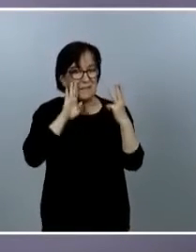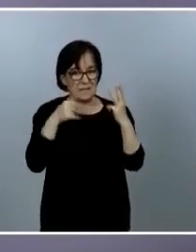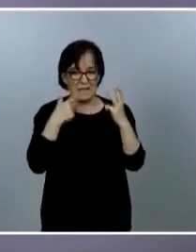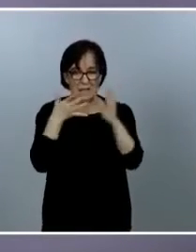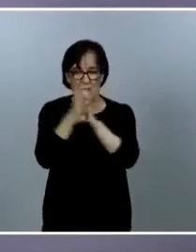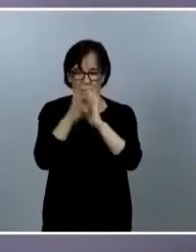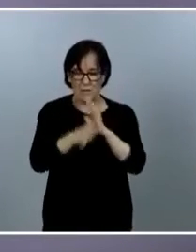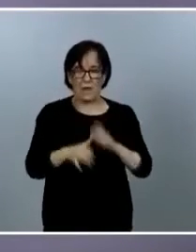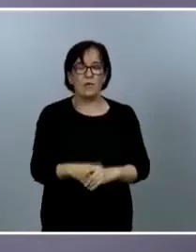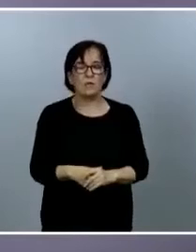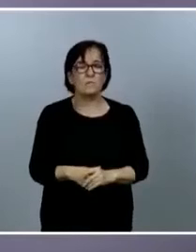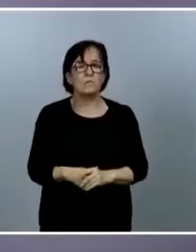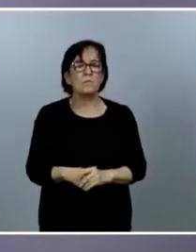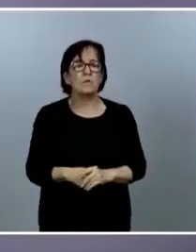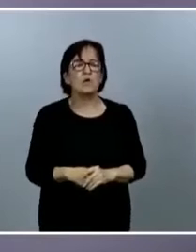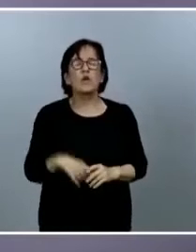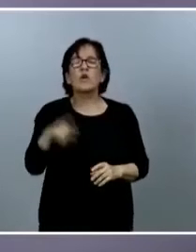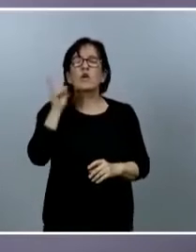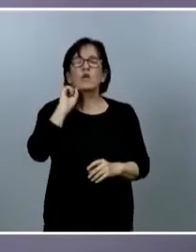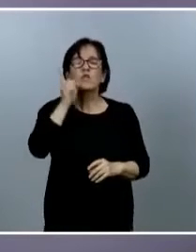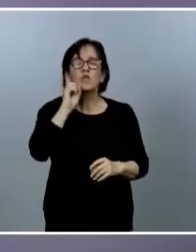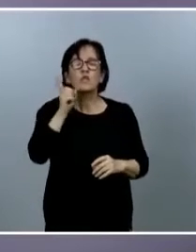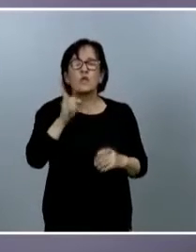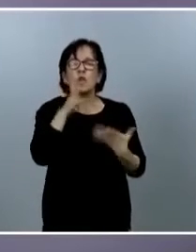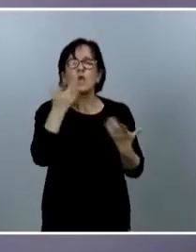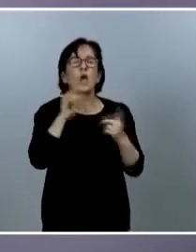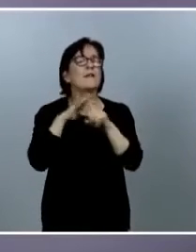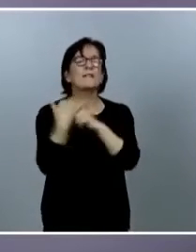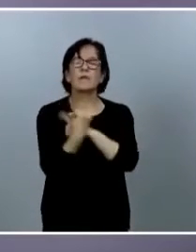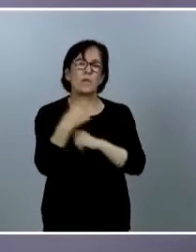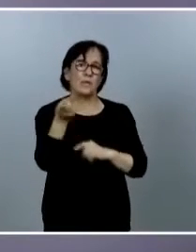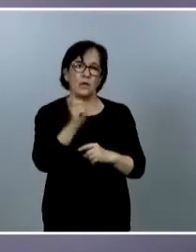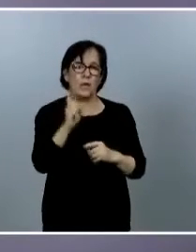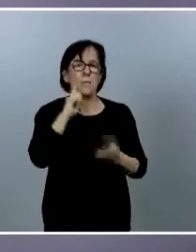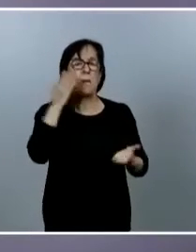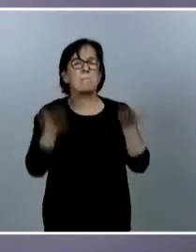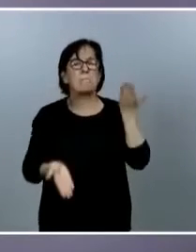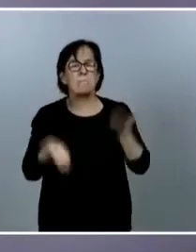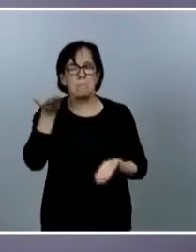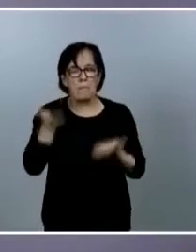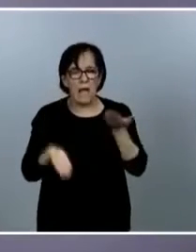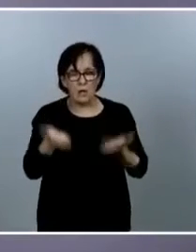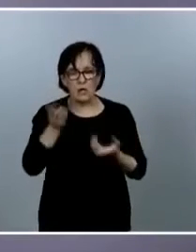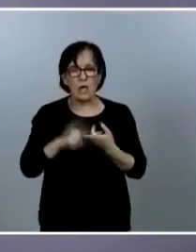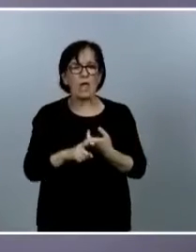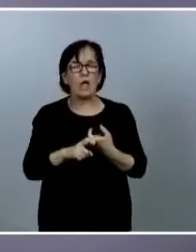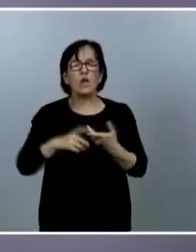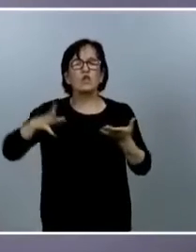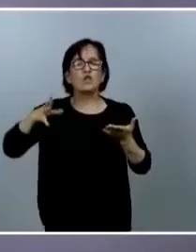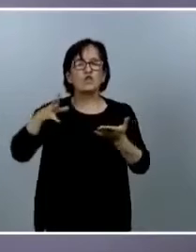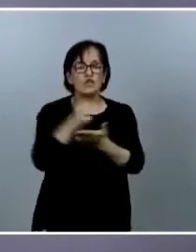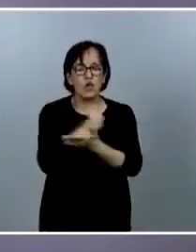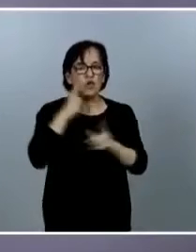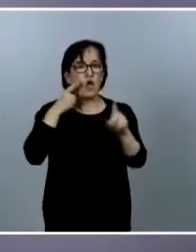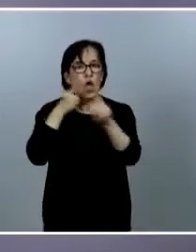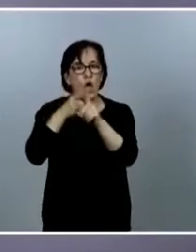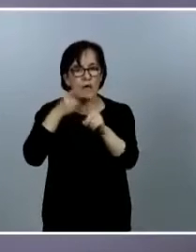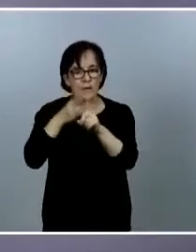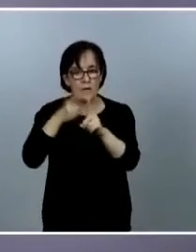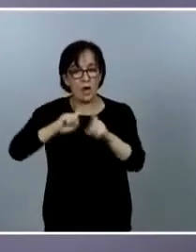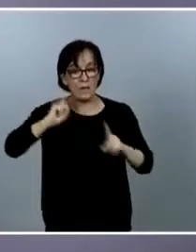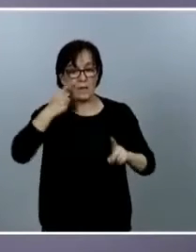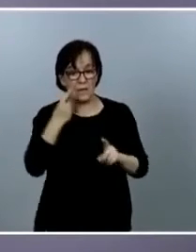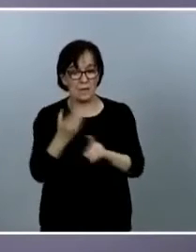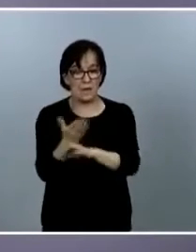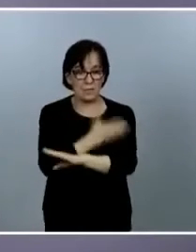ahora no es solamente la situación hay que valorar también si todos esos objetivos que tenemos de detección precoz de